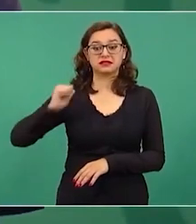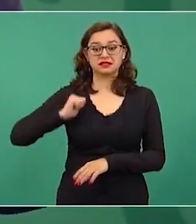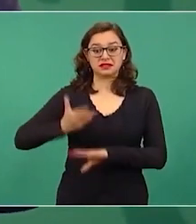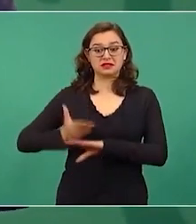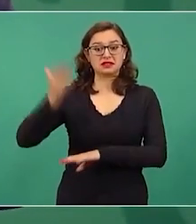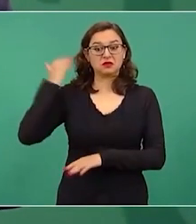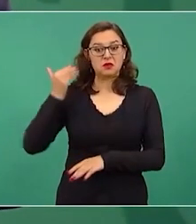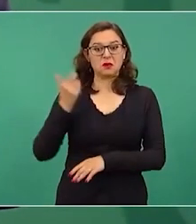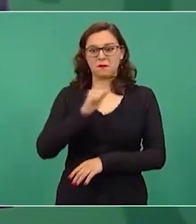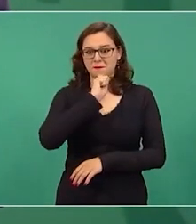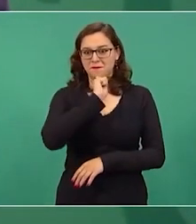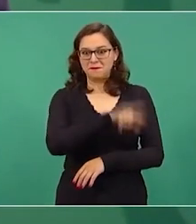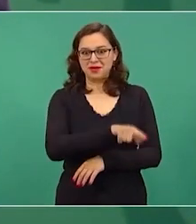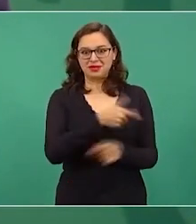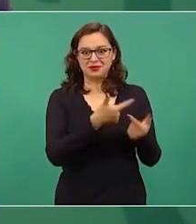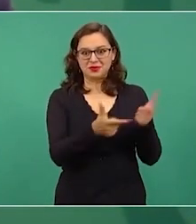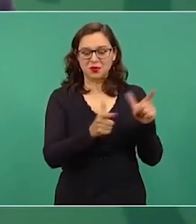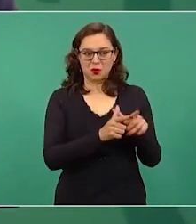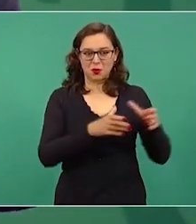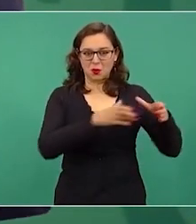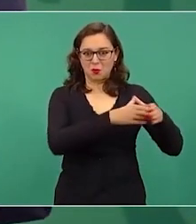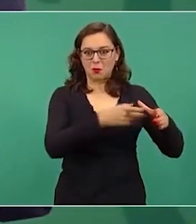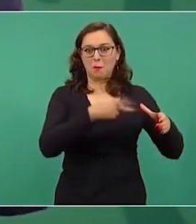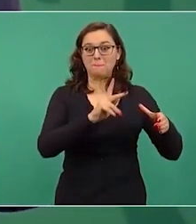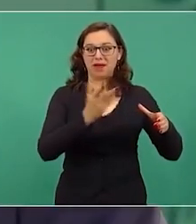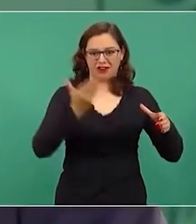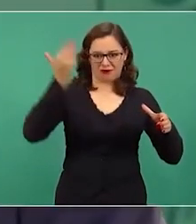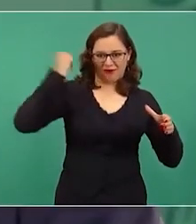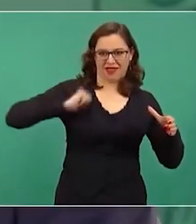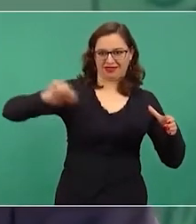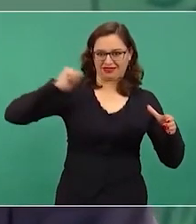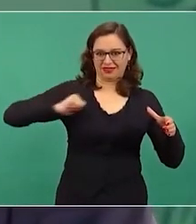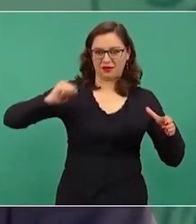insultos de la oligarquía